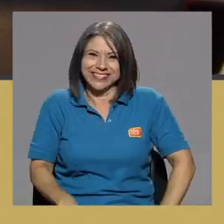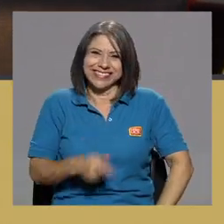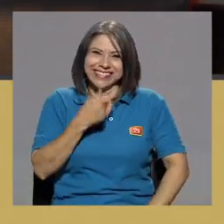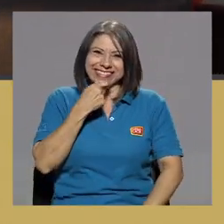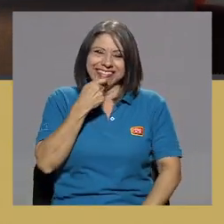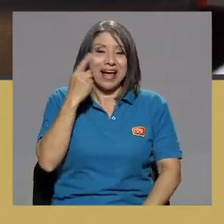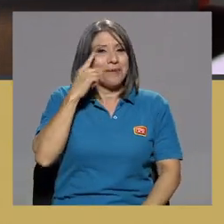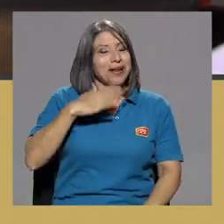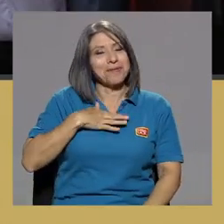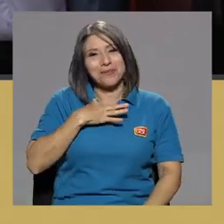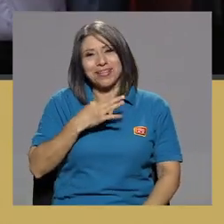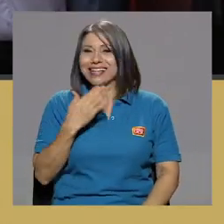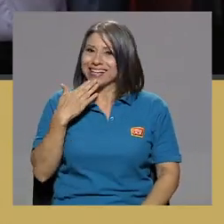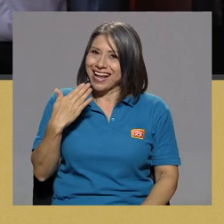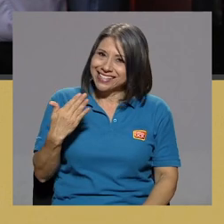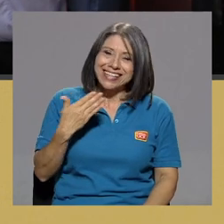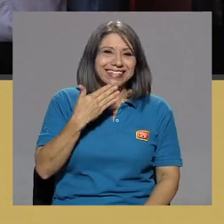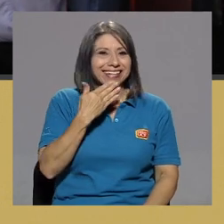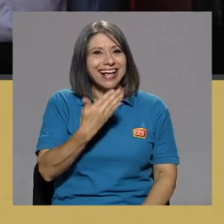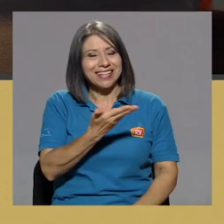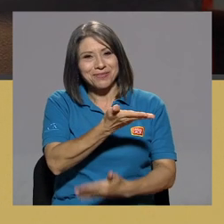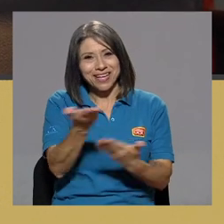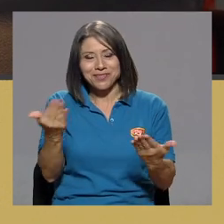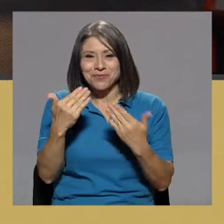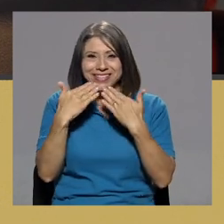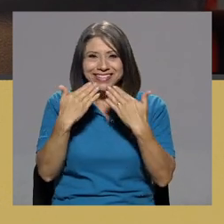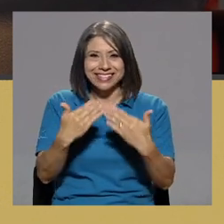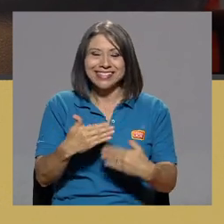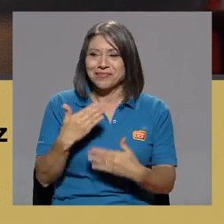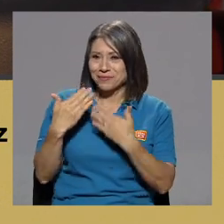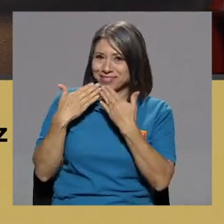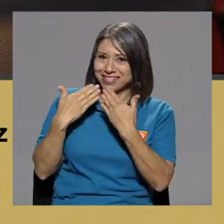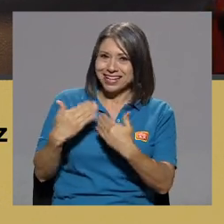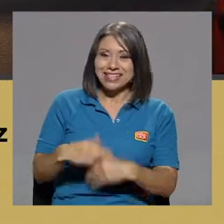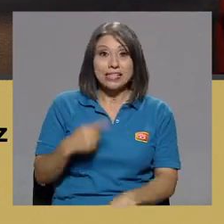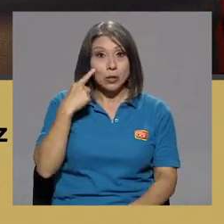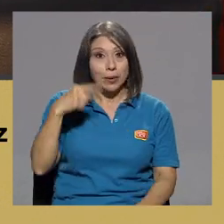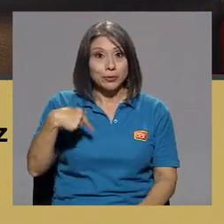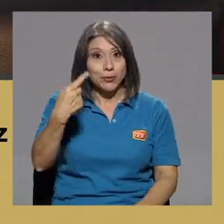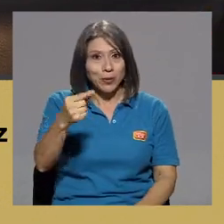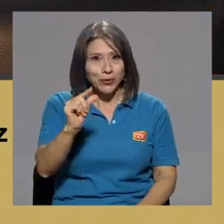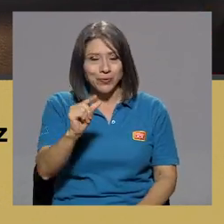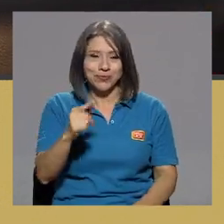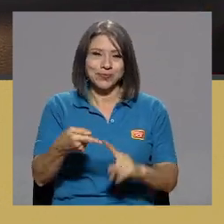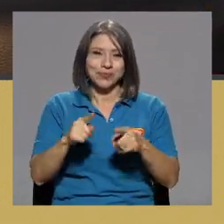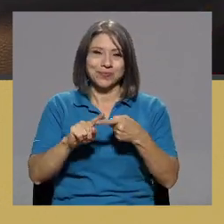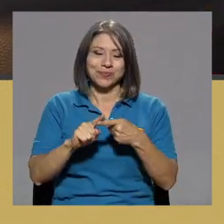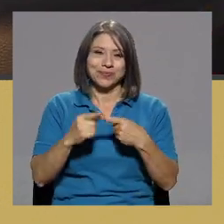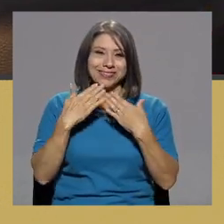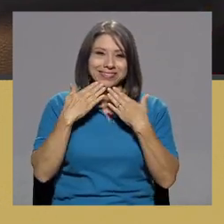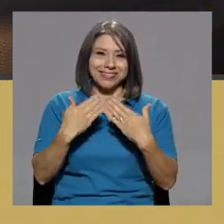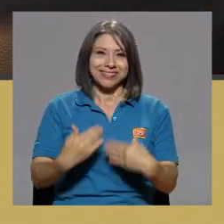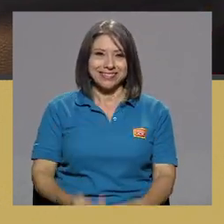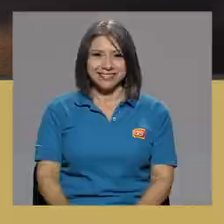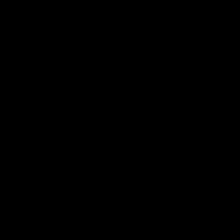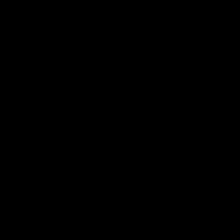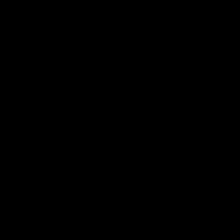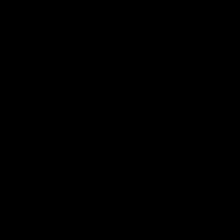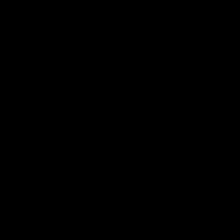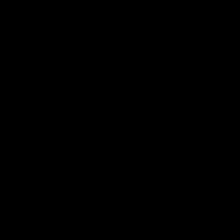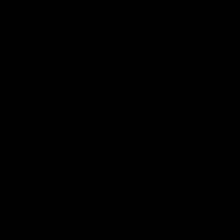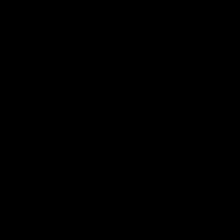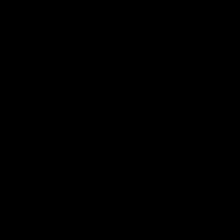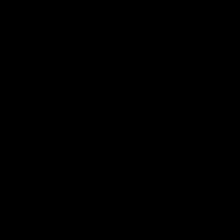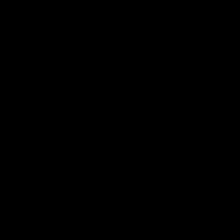Marlon, para mí. Gracias, Alexandra. Gracias, muchachos. Muchas gracias. Muchas gracias. Nos vemos pronto, amigo. Muchas gracias. Gracias. Gracias.